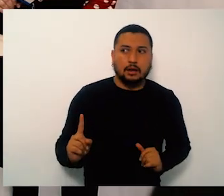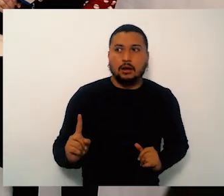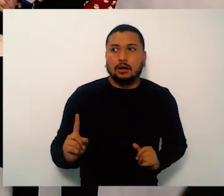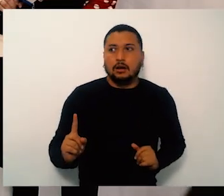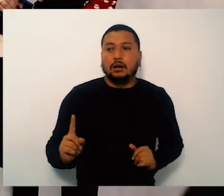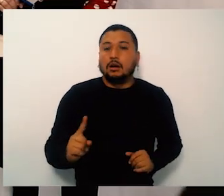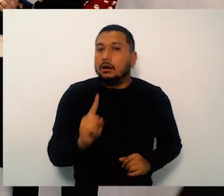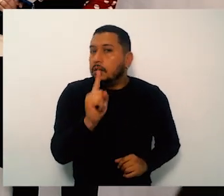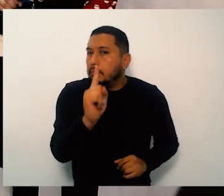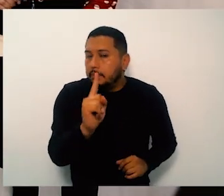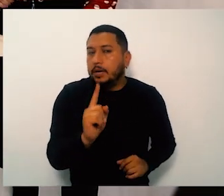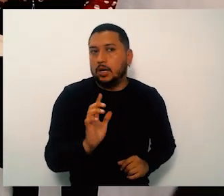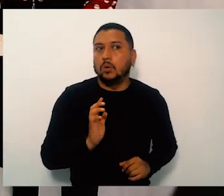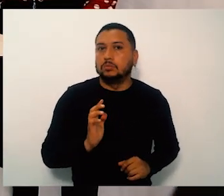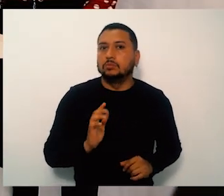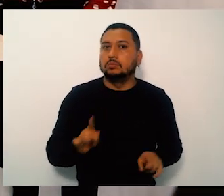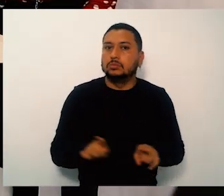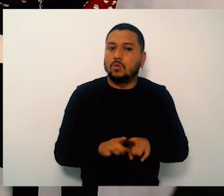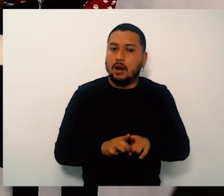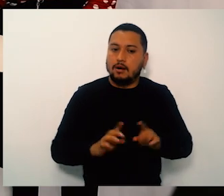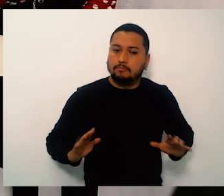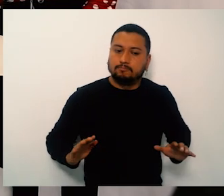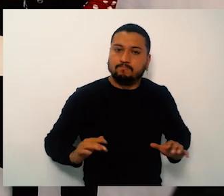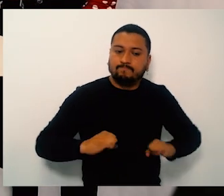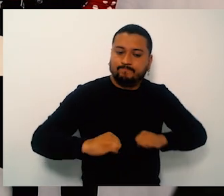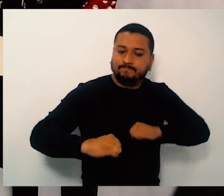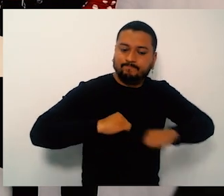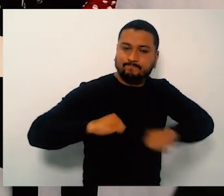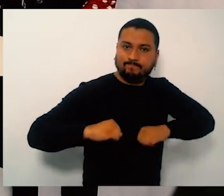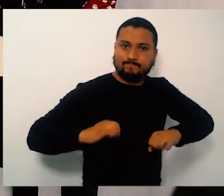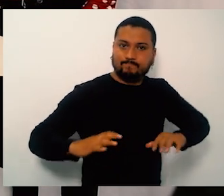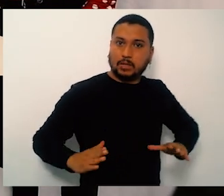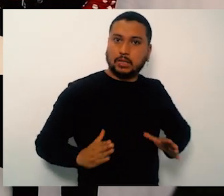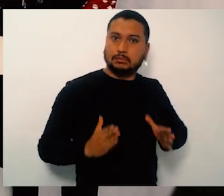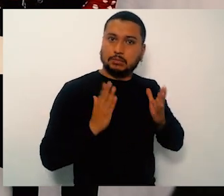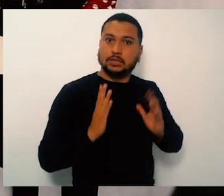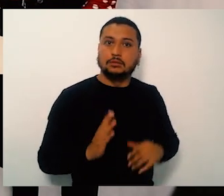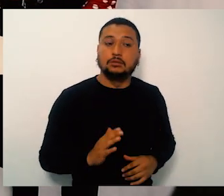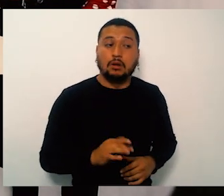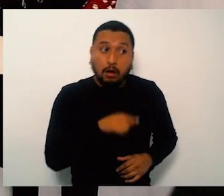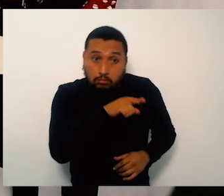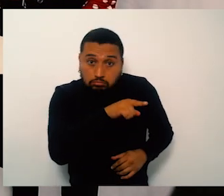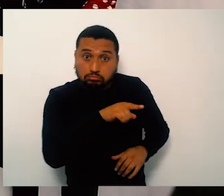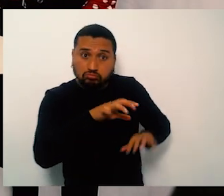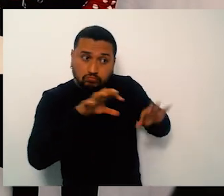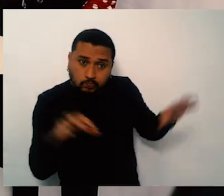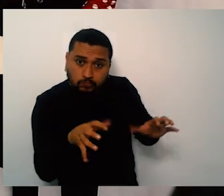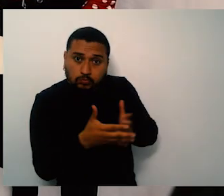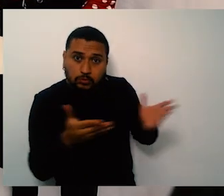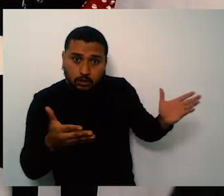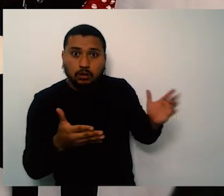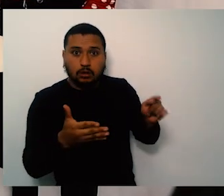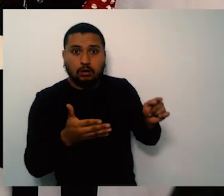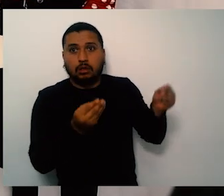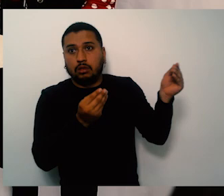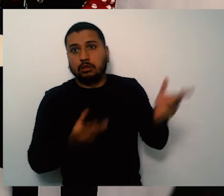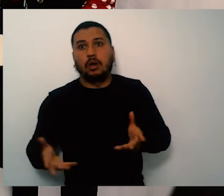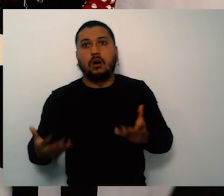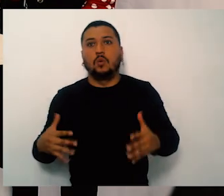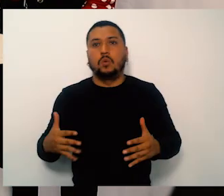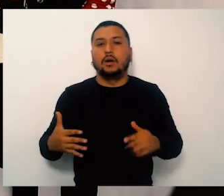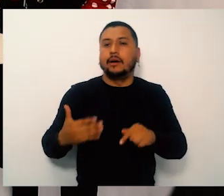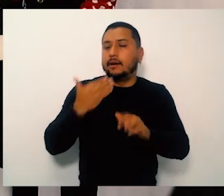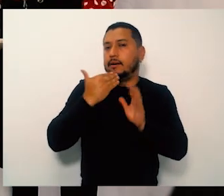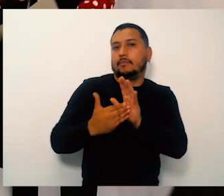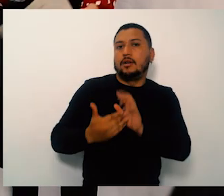una obligación eso lo dice la norma son los medicamentos de esos pacientes que tienen alguna dificultad para madrugar y para venir a nuestras